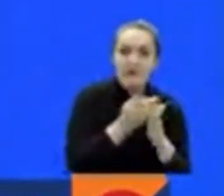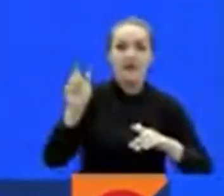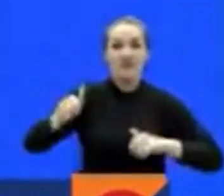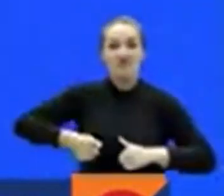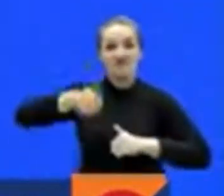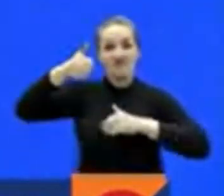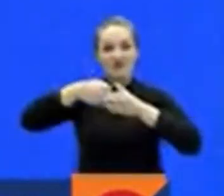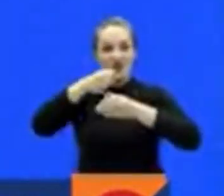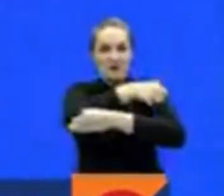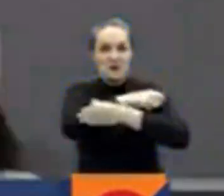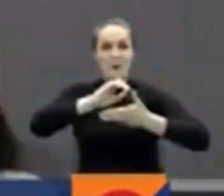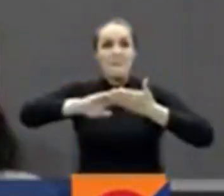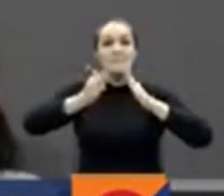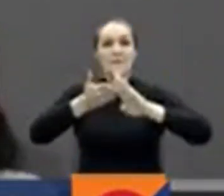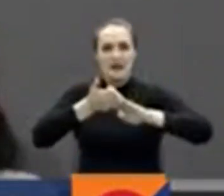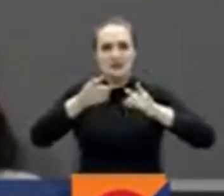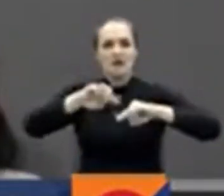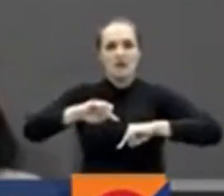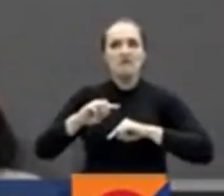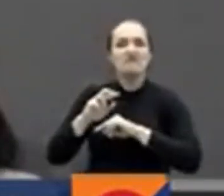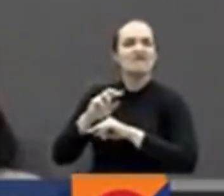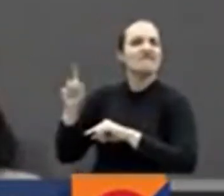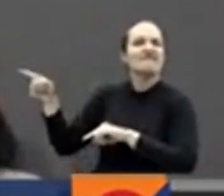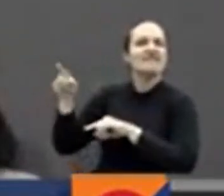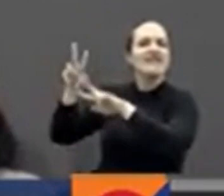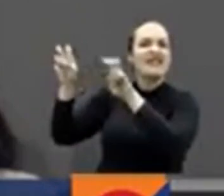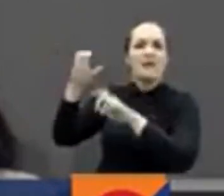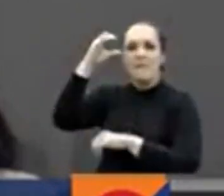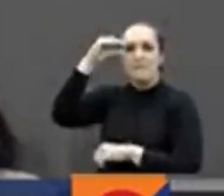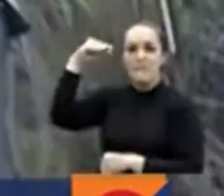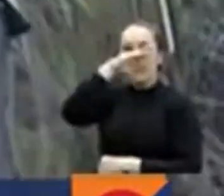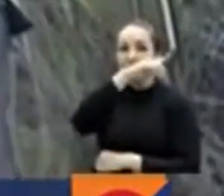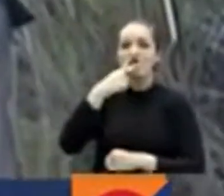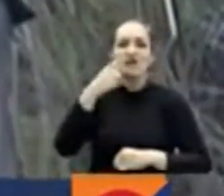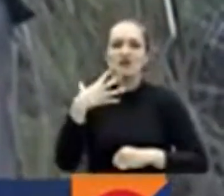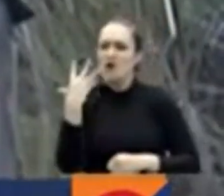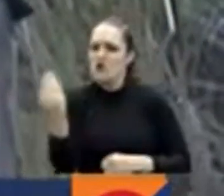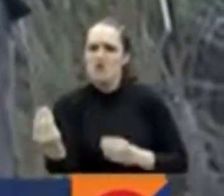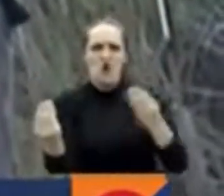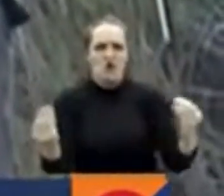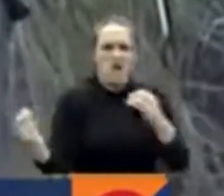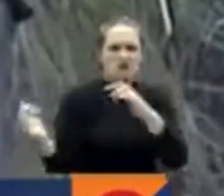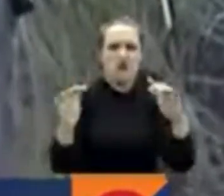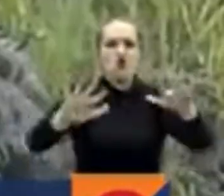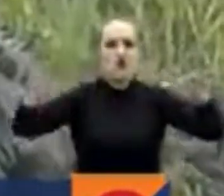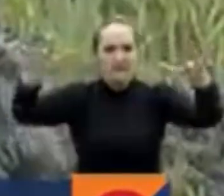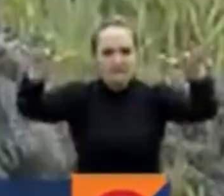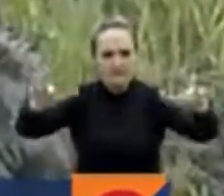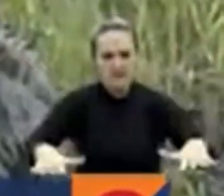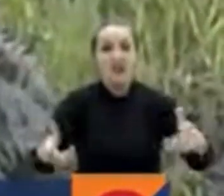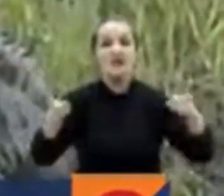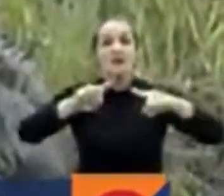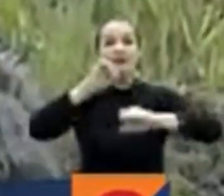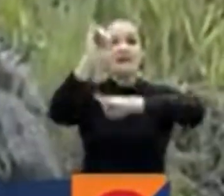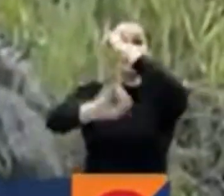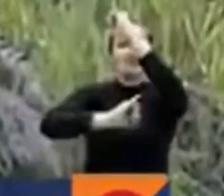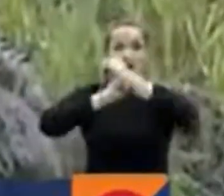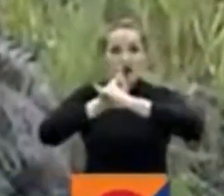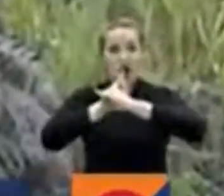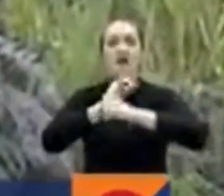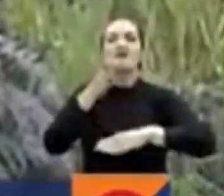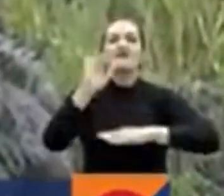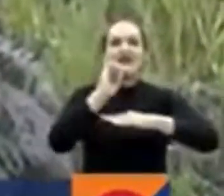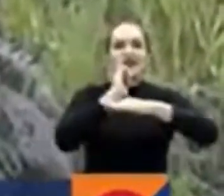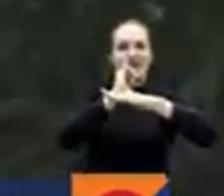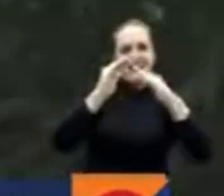paz también se refirió al anuncio del presidente Petro del cese al fuego multilateral y afirmó que entes internacionales, Iglesia Católica y otras iglesias del mundo